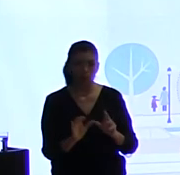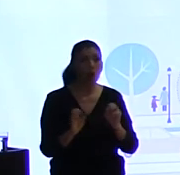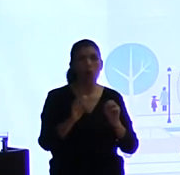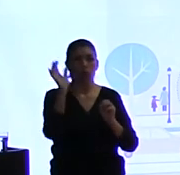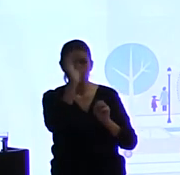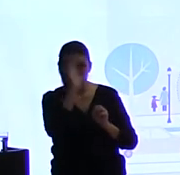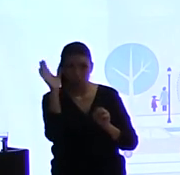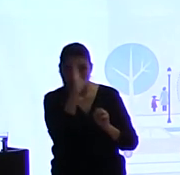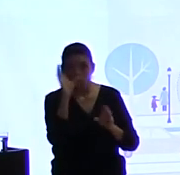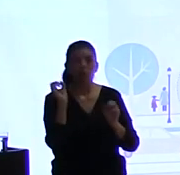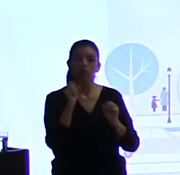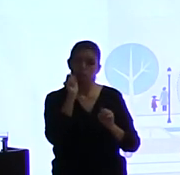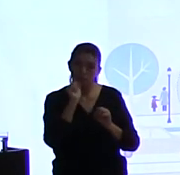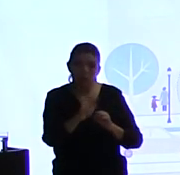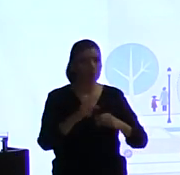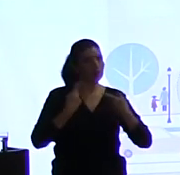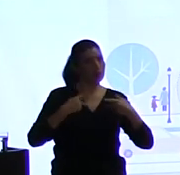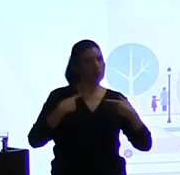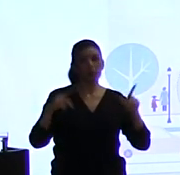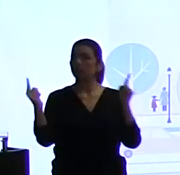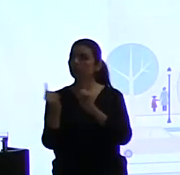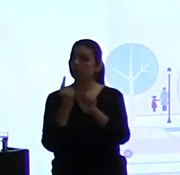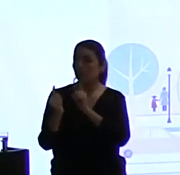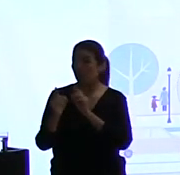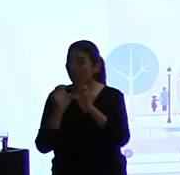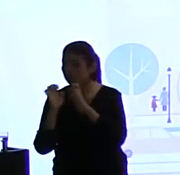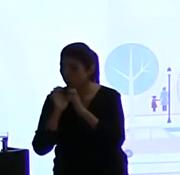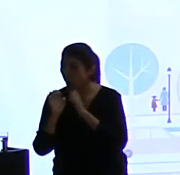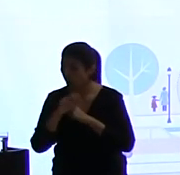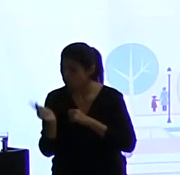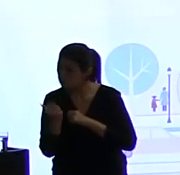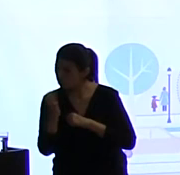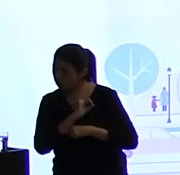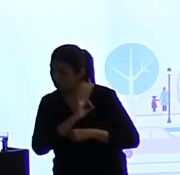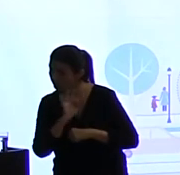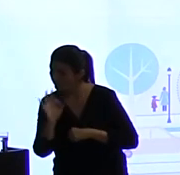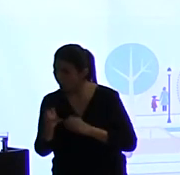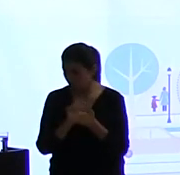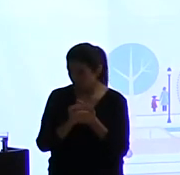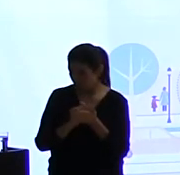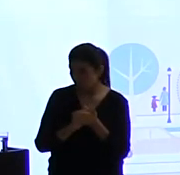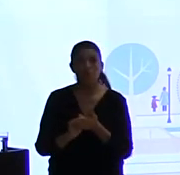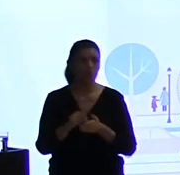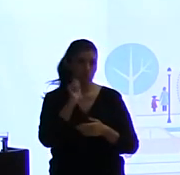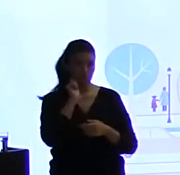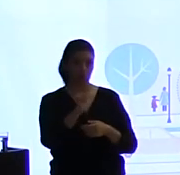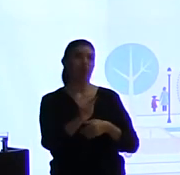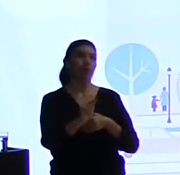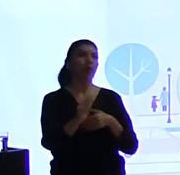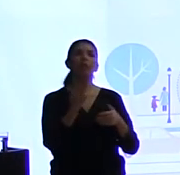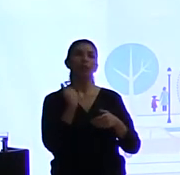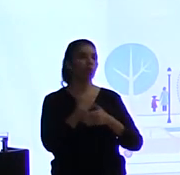con entrevistas. Es como un gran kit de herramientas y para cada proyecto intentamos